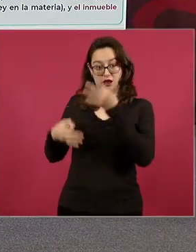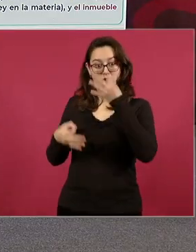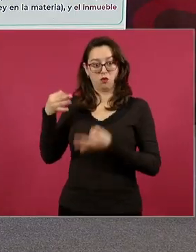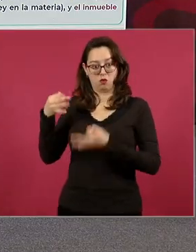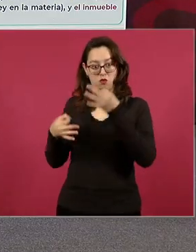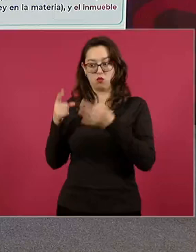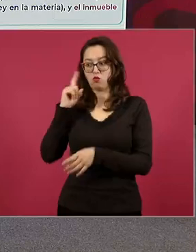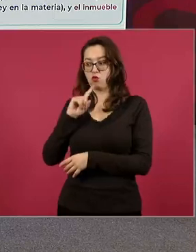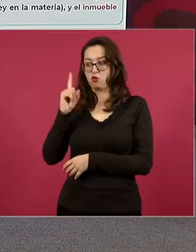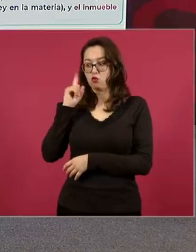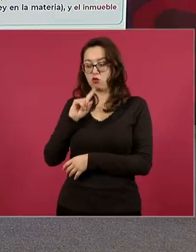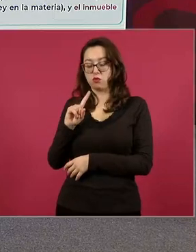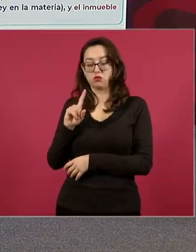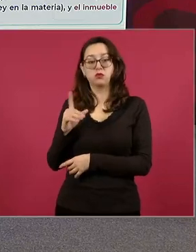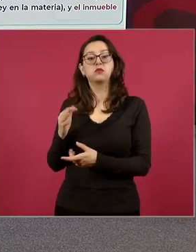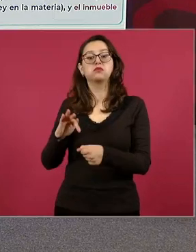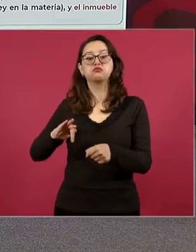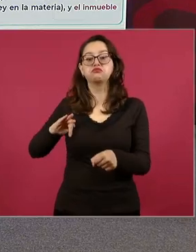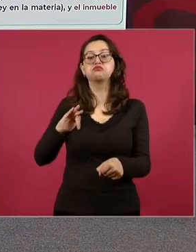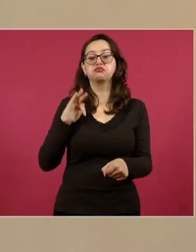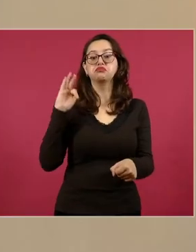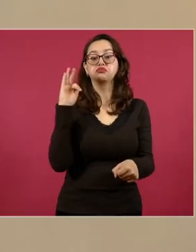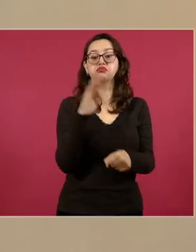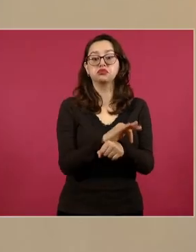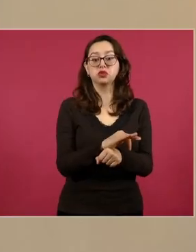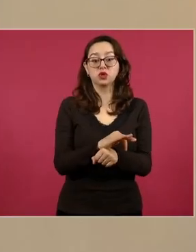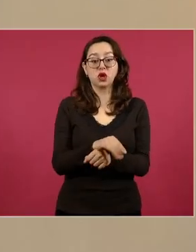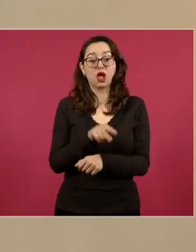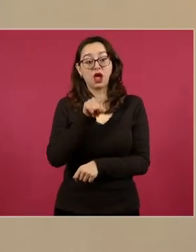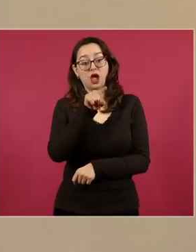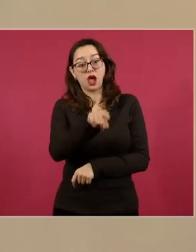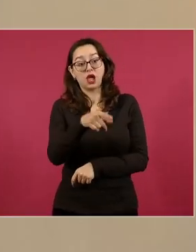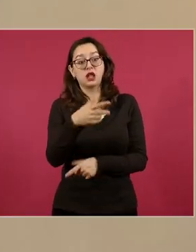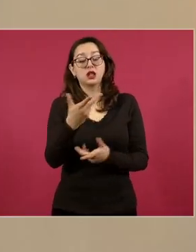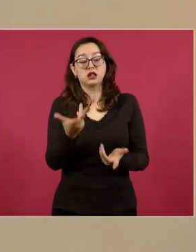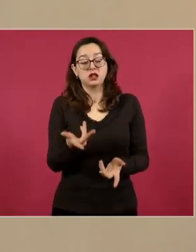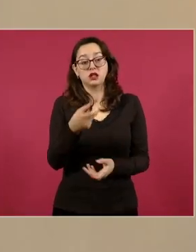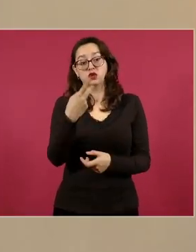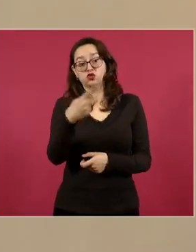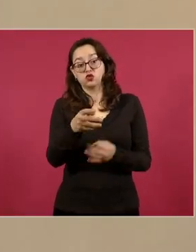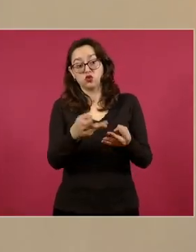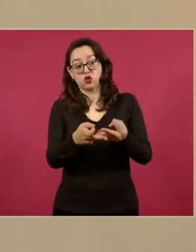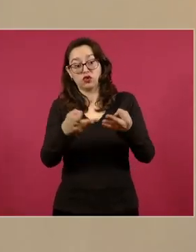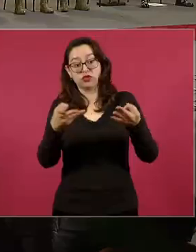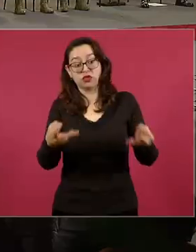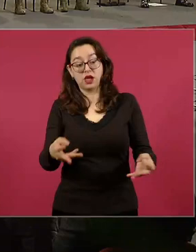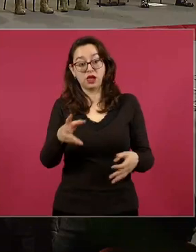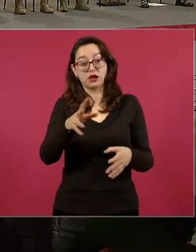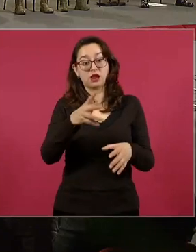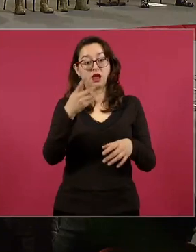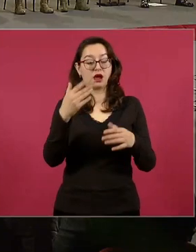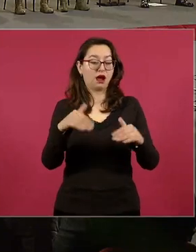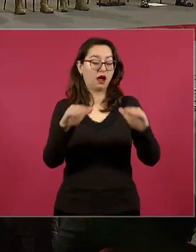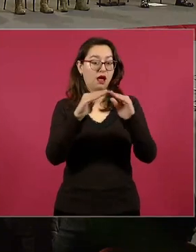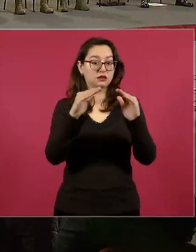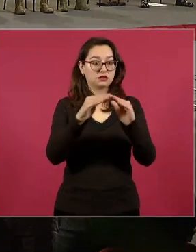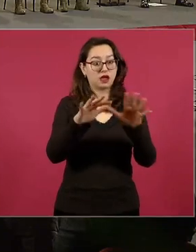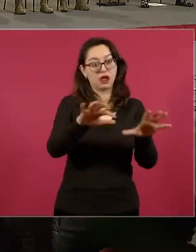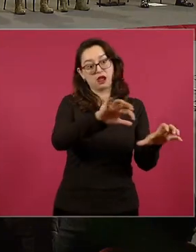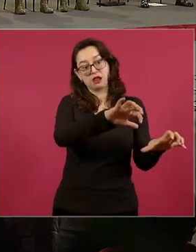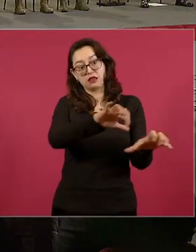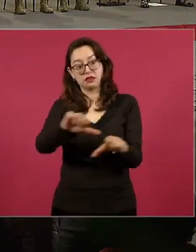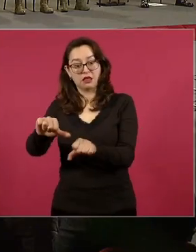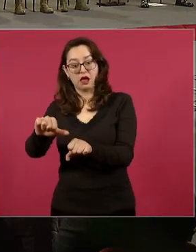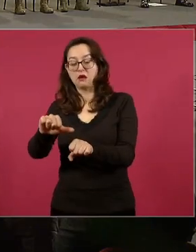declaró improcedente la acción de extinción de dominio promovida por la Fiscalía General de la República contra Emilio